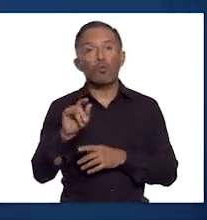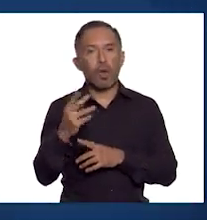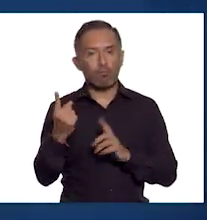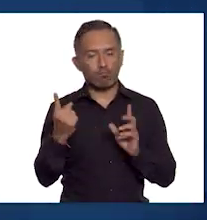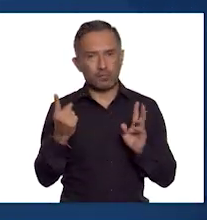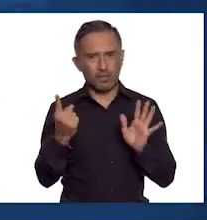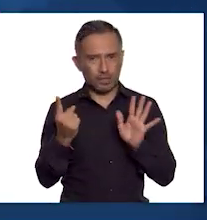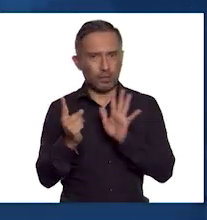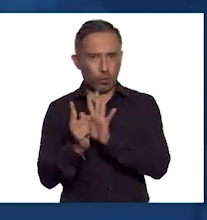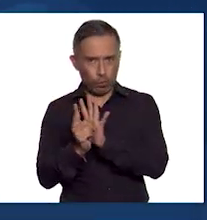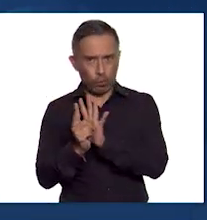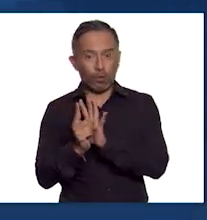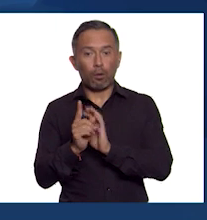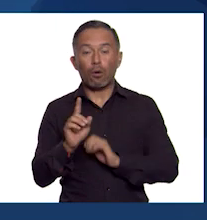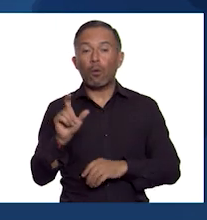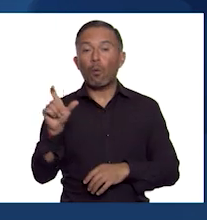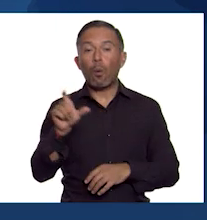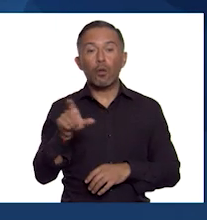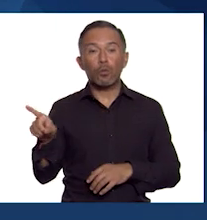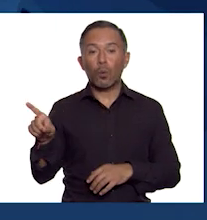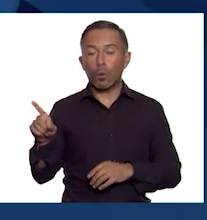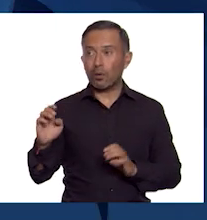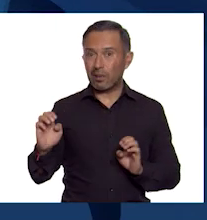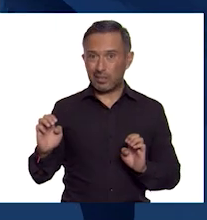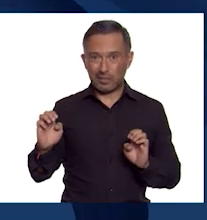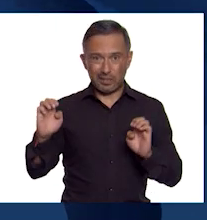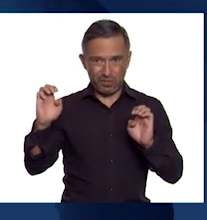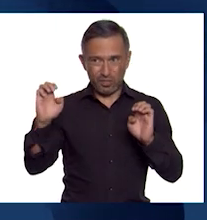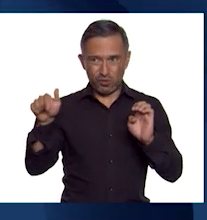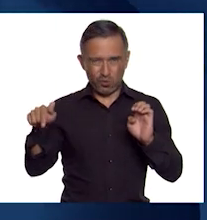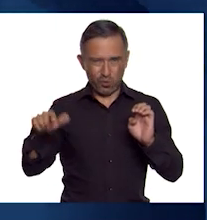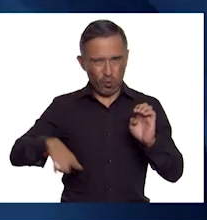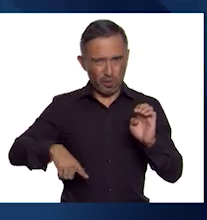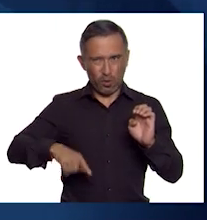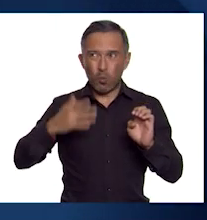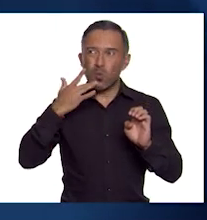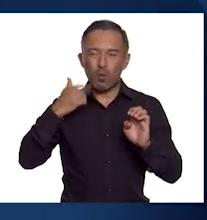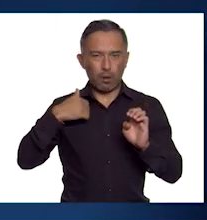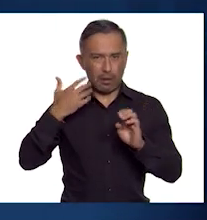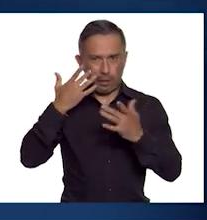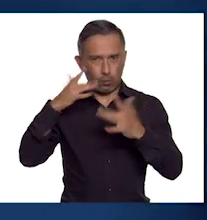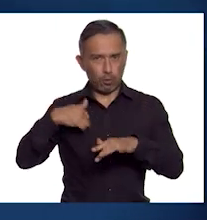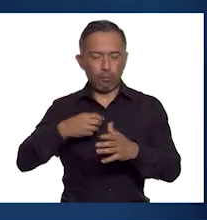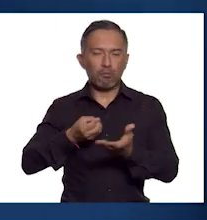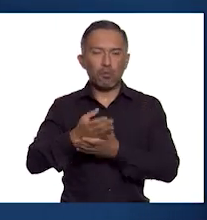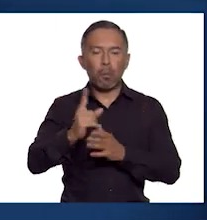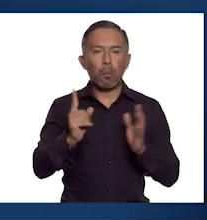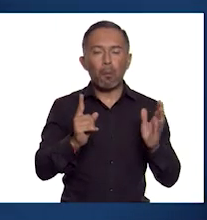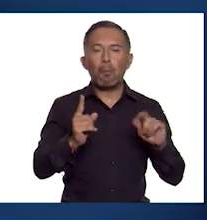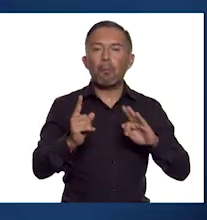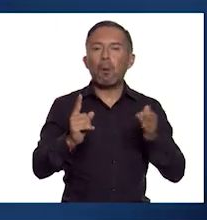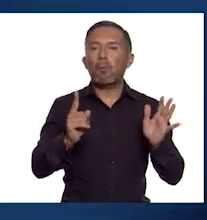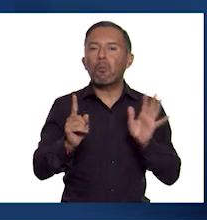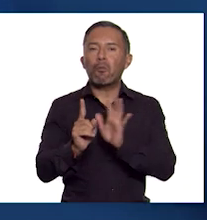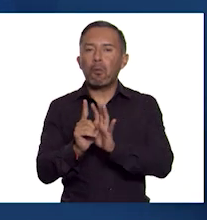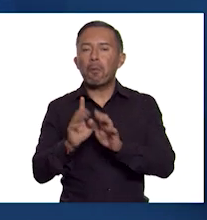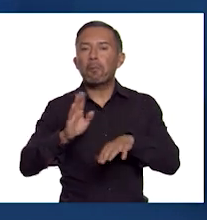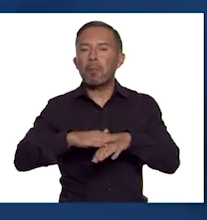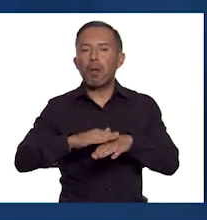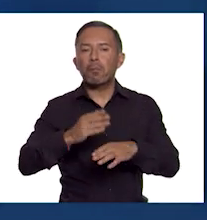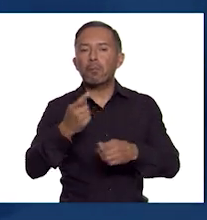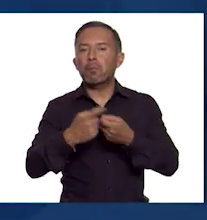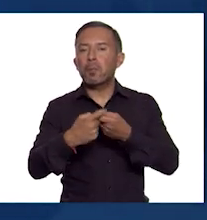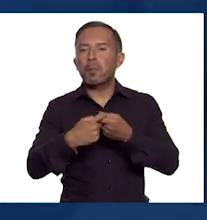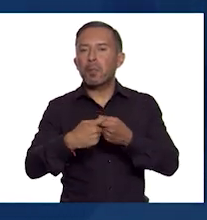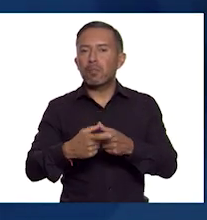cuando renunció al palacio. Poco a poco la comunidad fue creciendo, la comunidad budista y a la muerte